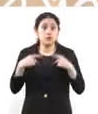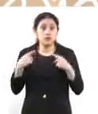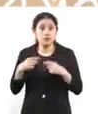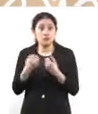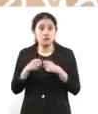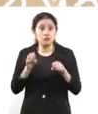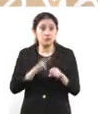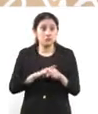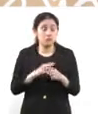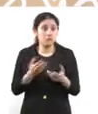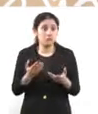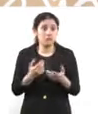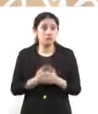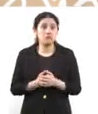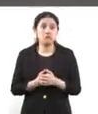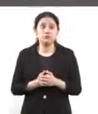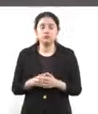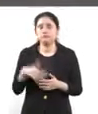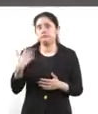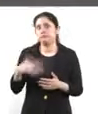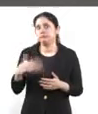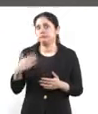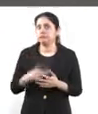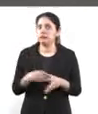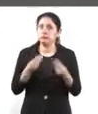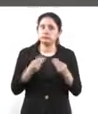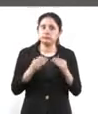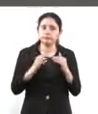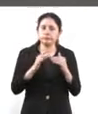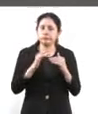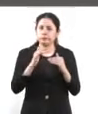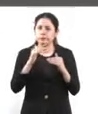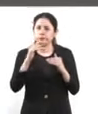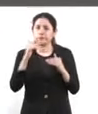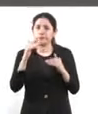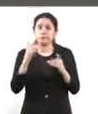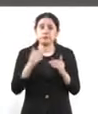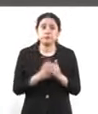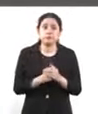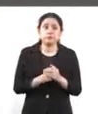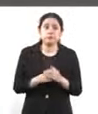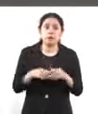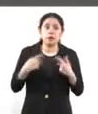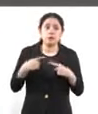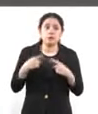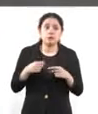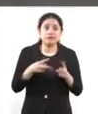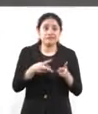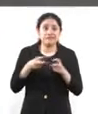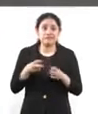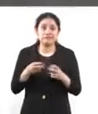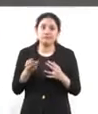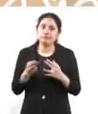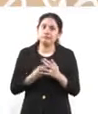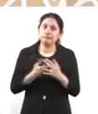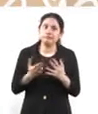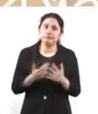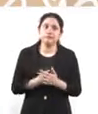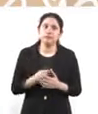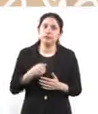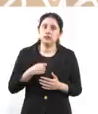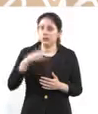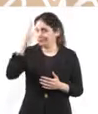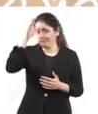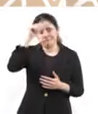ocurrió fue un incremento en los delitos. Entonces, yo no estoy de acuerdo en